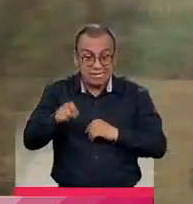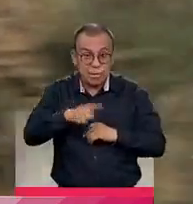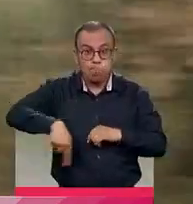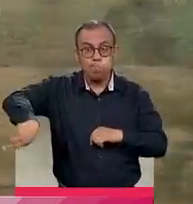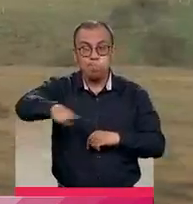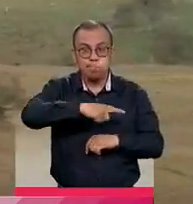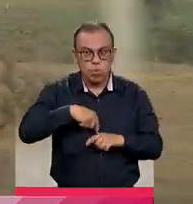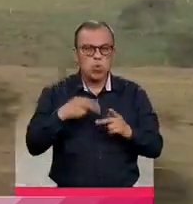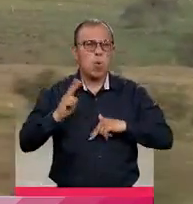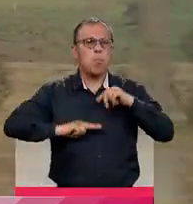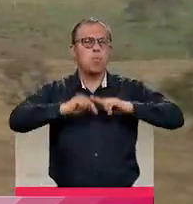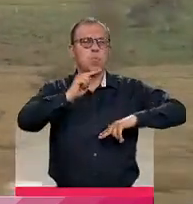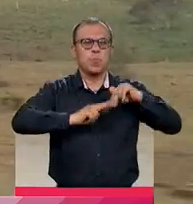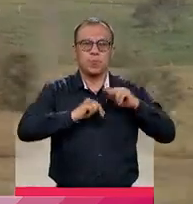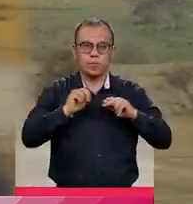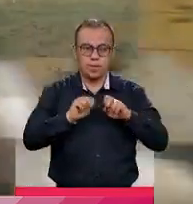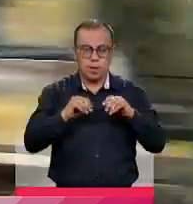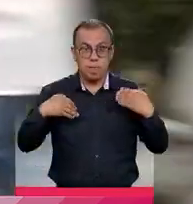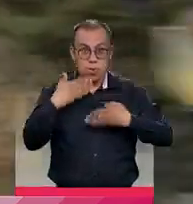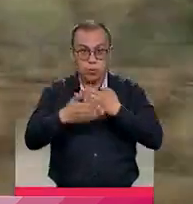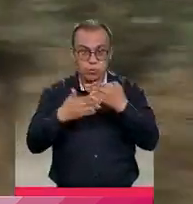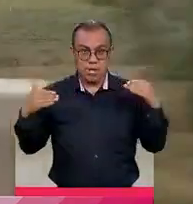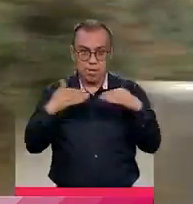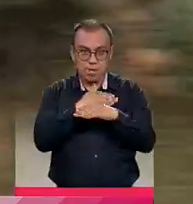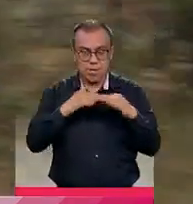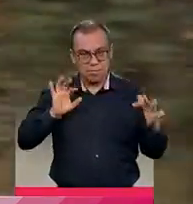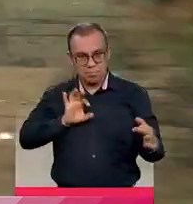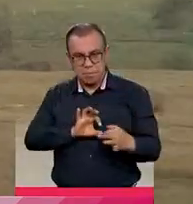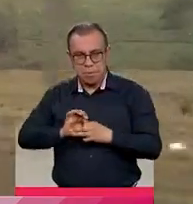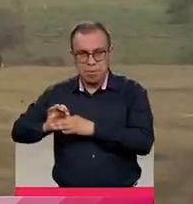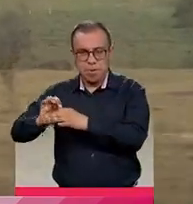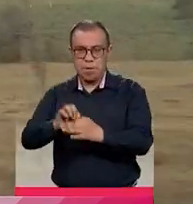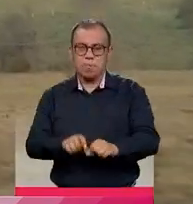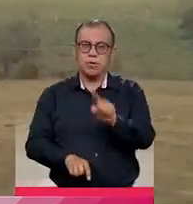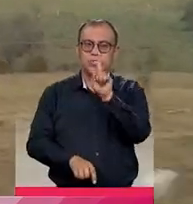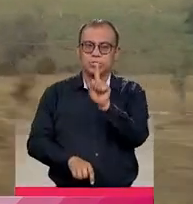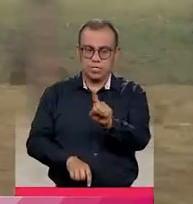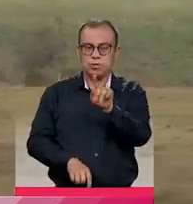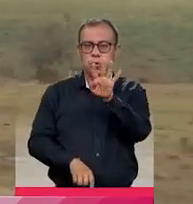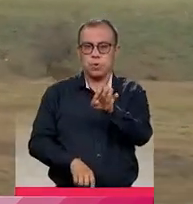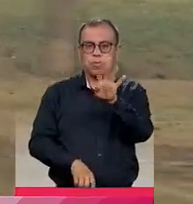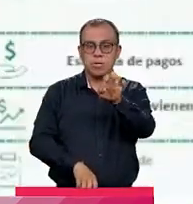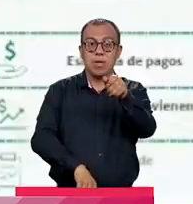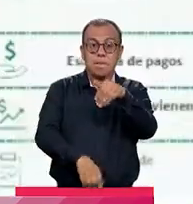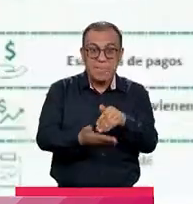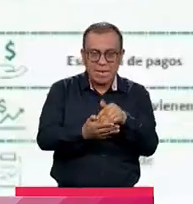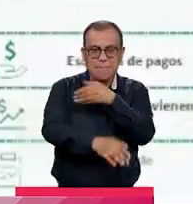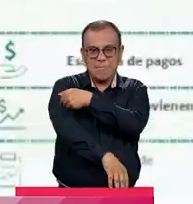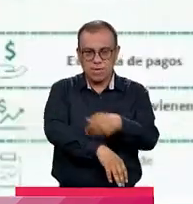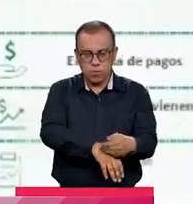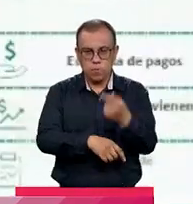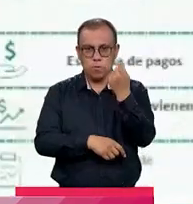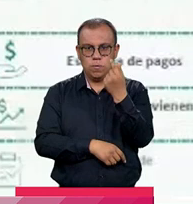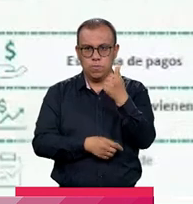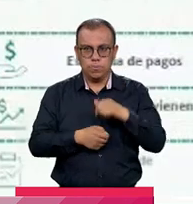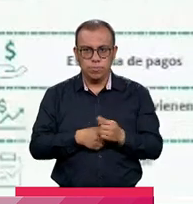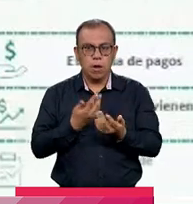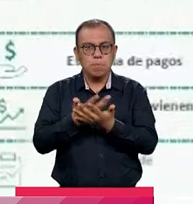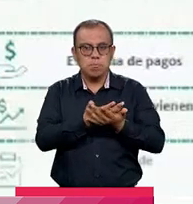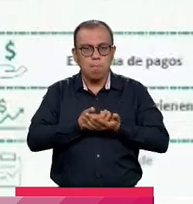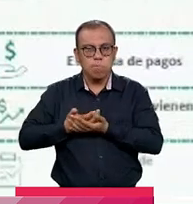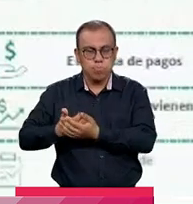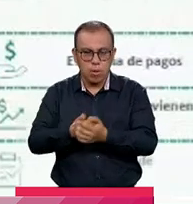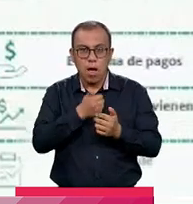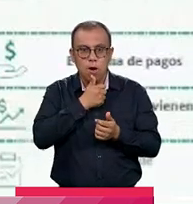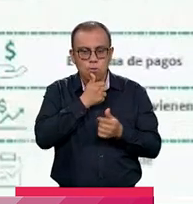como la construcción de la malla vial arterial, por 190 mil millones de pesos. La reconformación de humedales quebradas